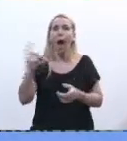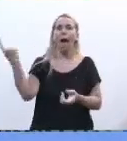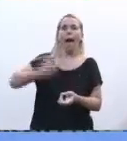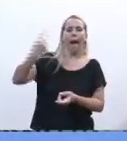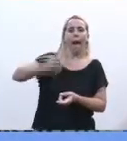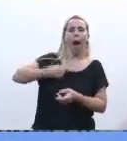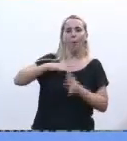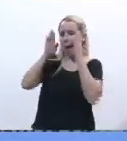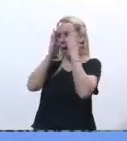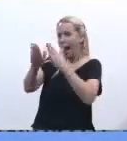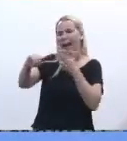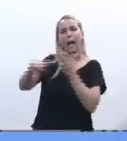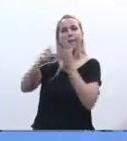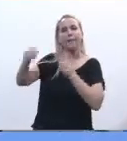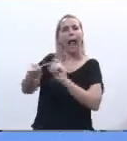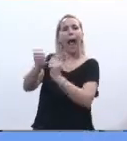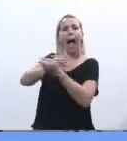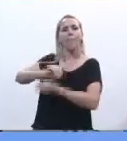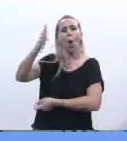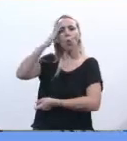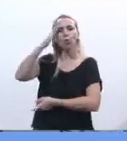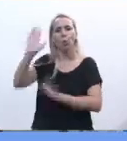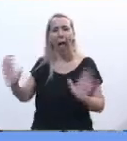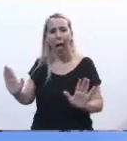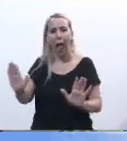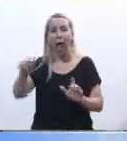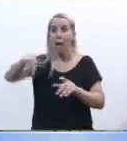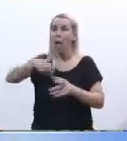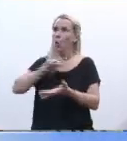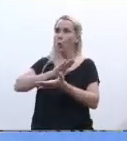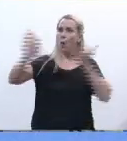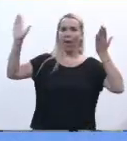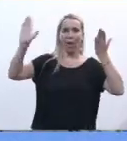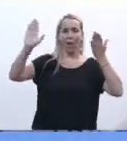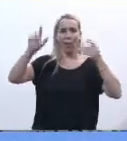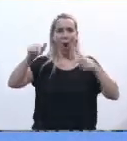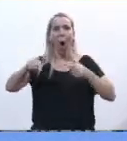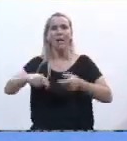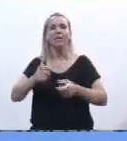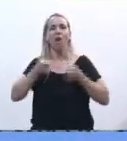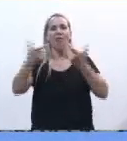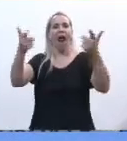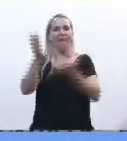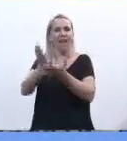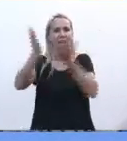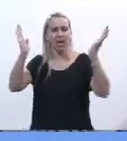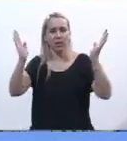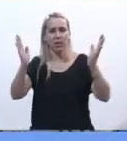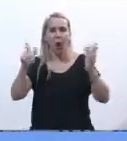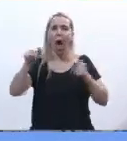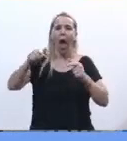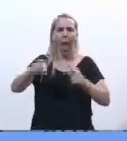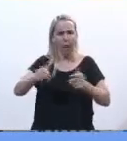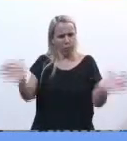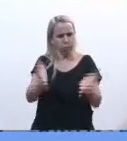desde una visión centralista de que hay un cambio cultural, de que esto es innovación, de que esto es ampliación de derechos, de que esto es